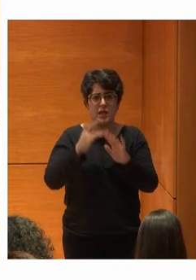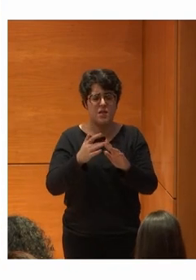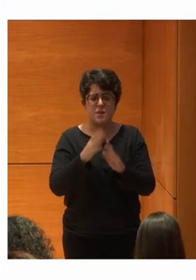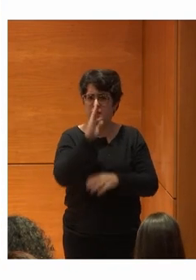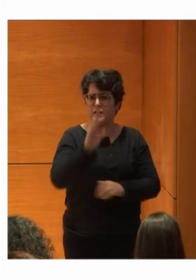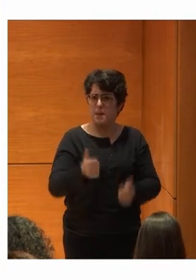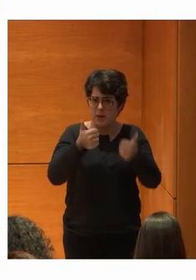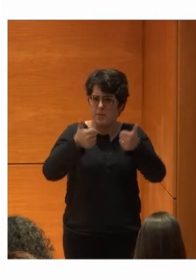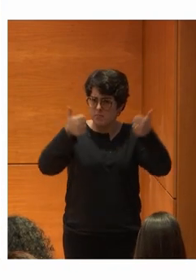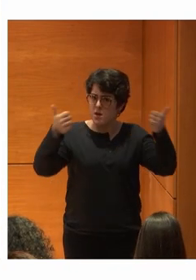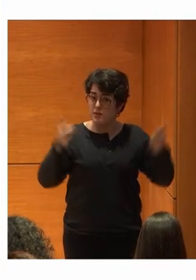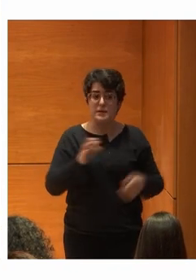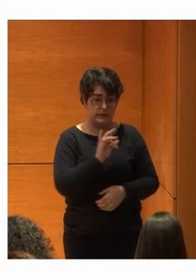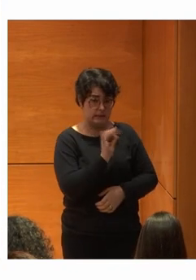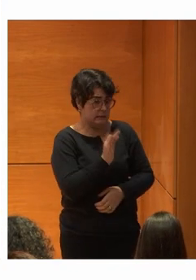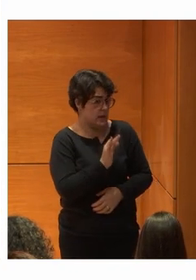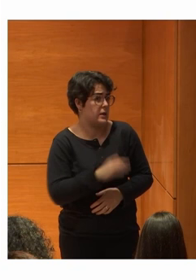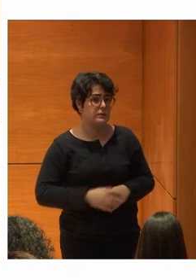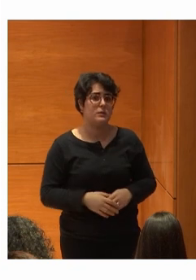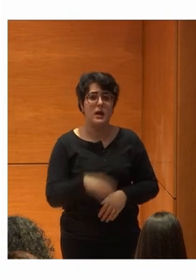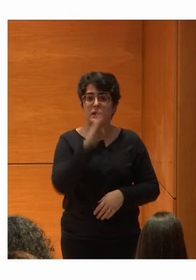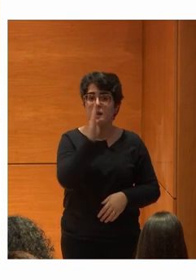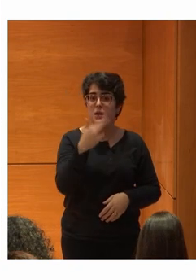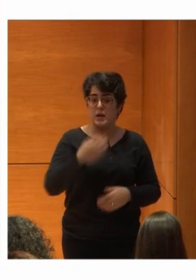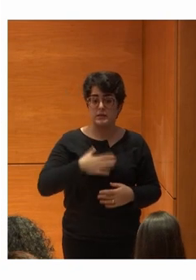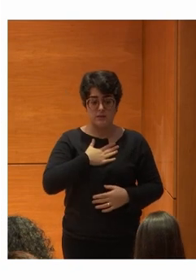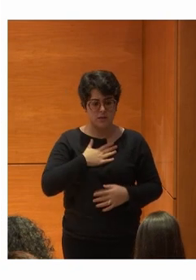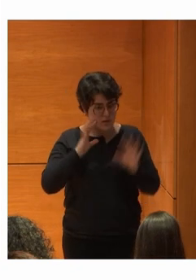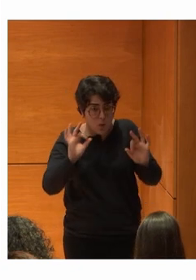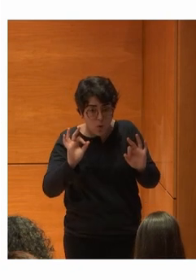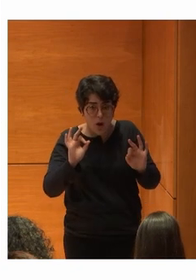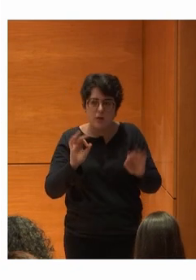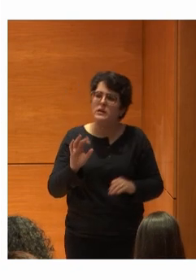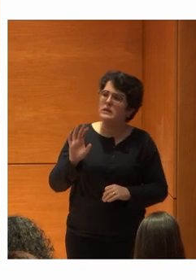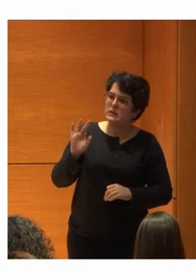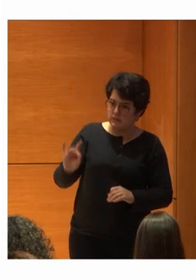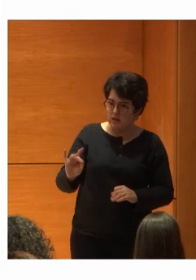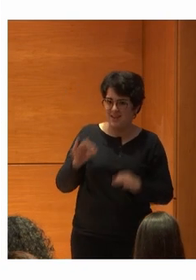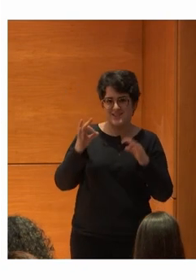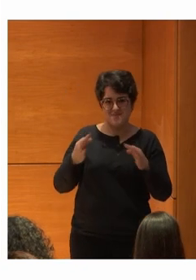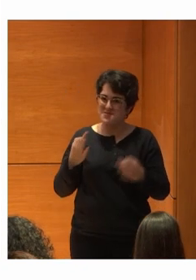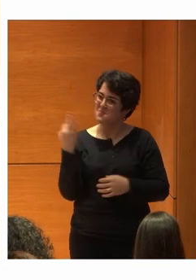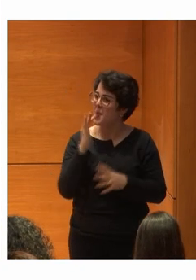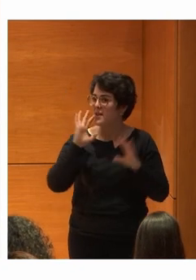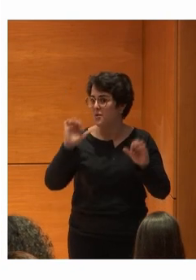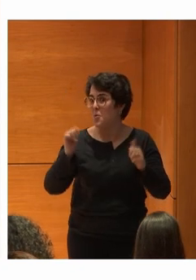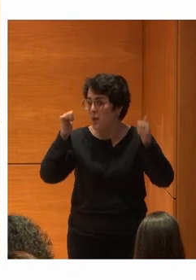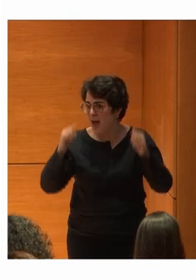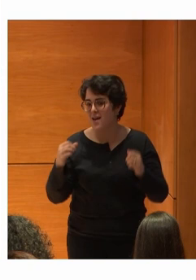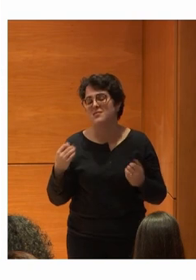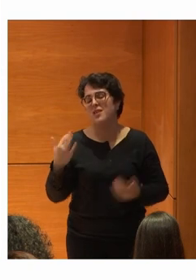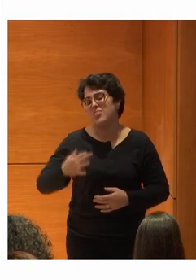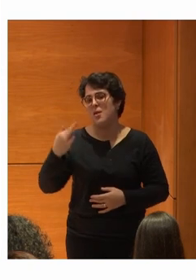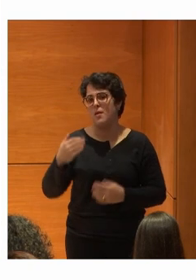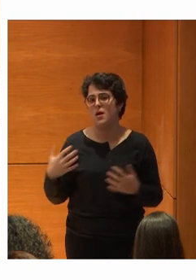más directa Sí Y ahora más directa Y más segura Más segura Siempre tenemos que ser seguros Y